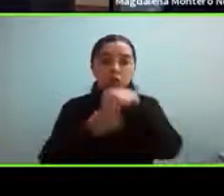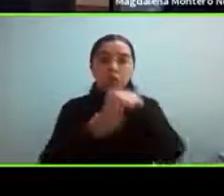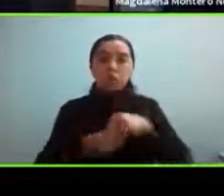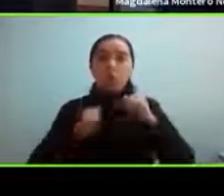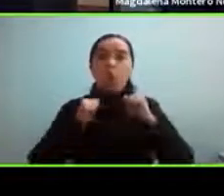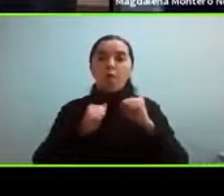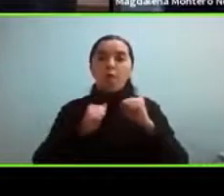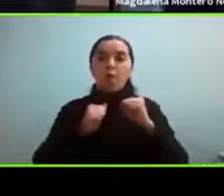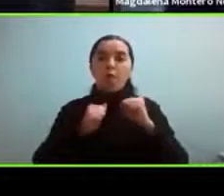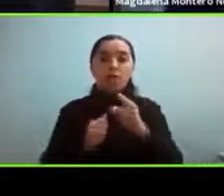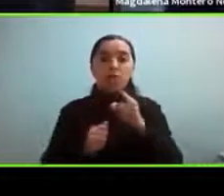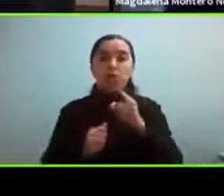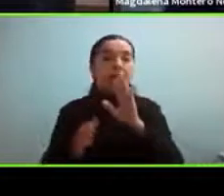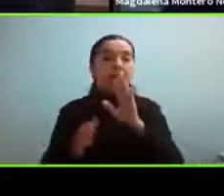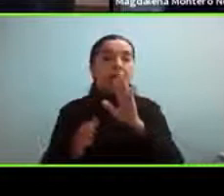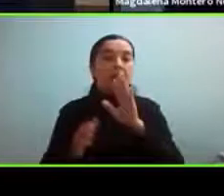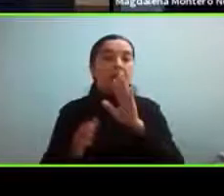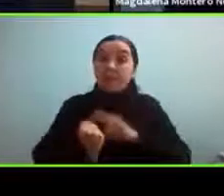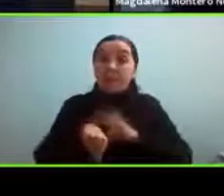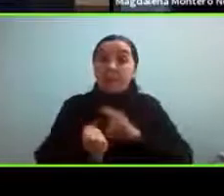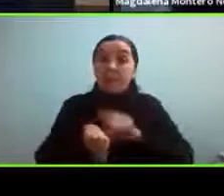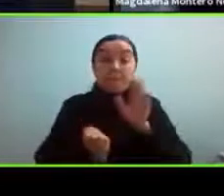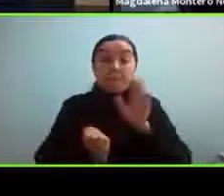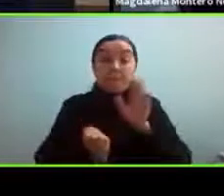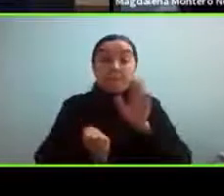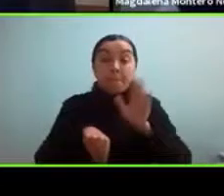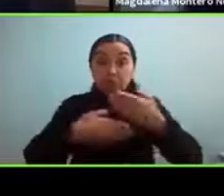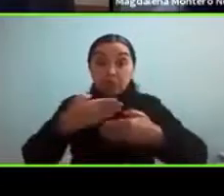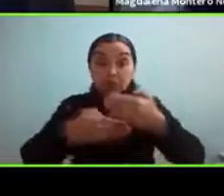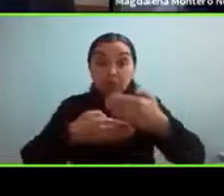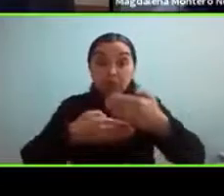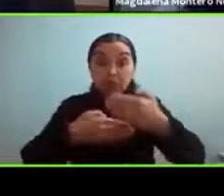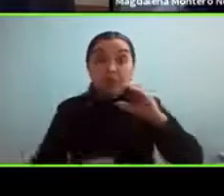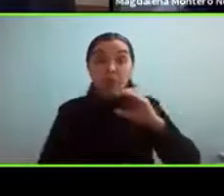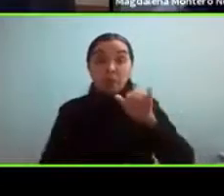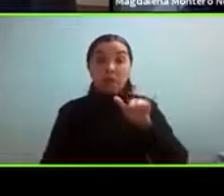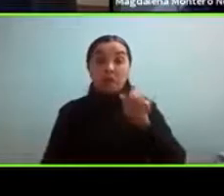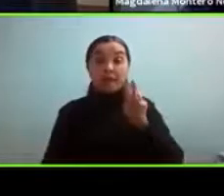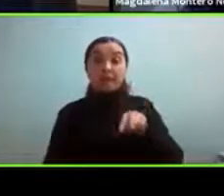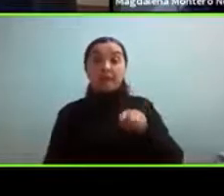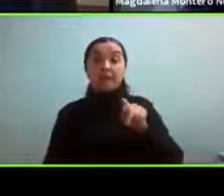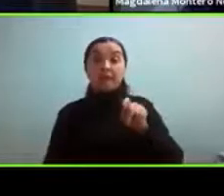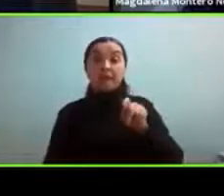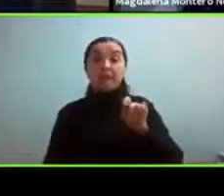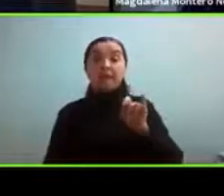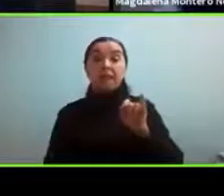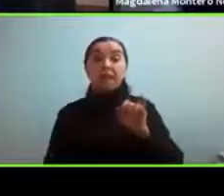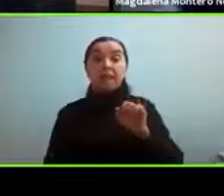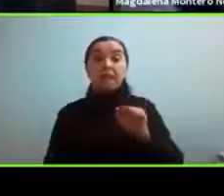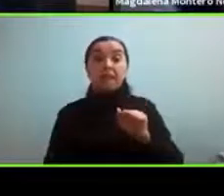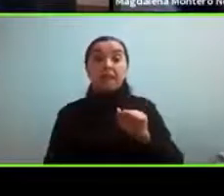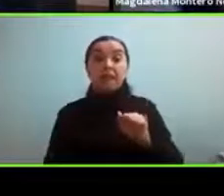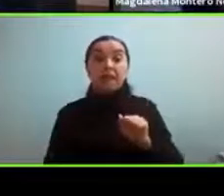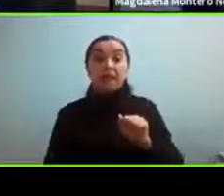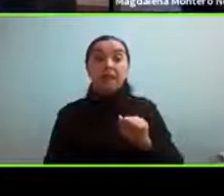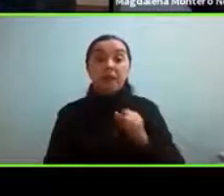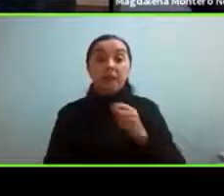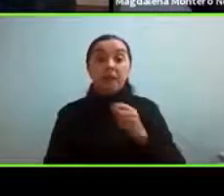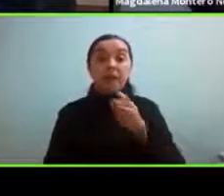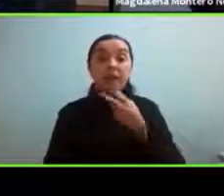tiempo y quiero dejar a Cintia para que nos cuente un poco su experiencia y qué nos tiene para decir